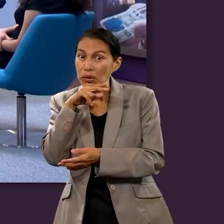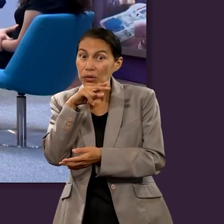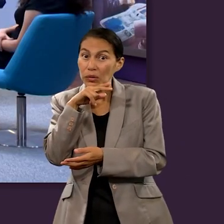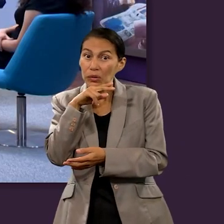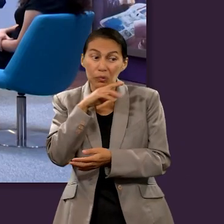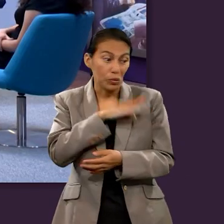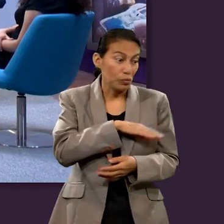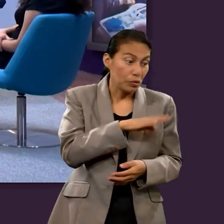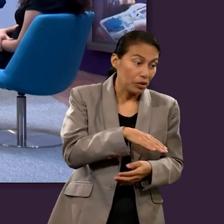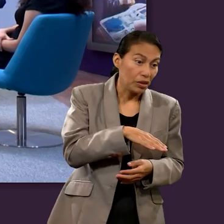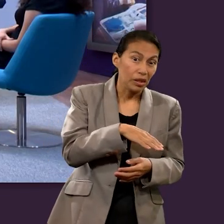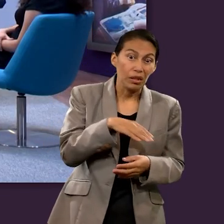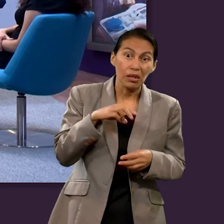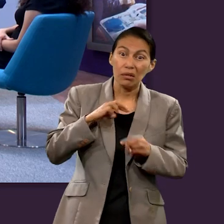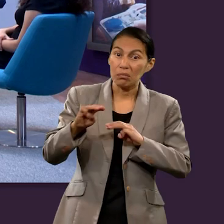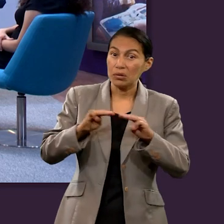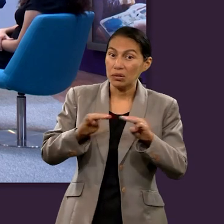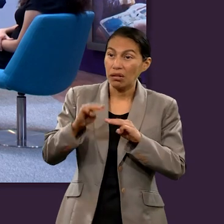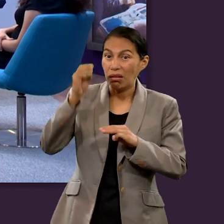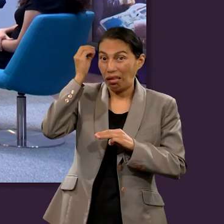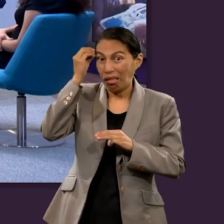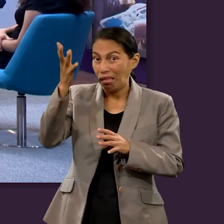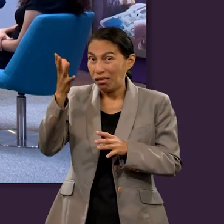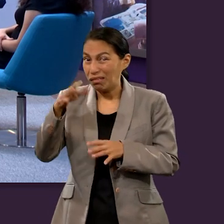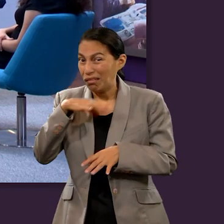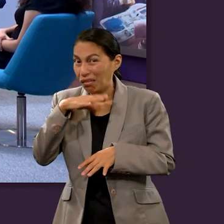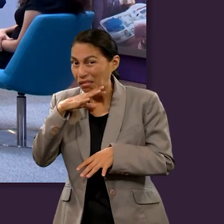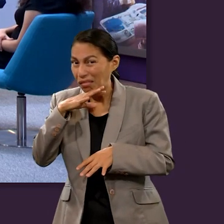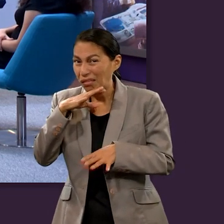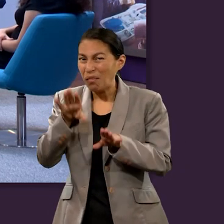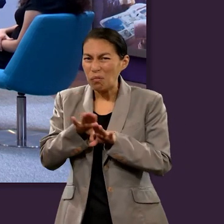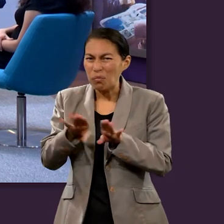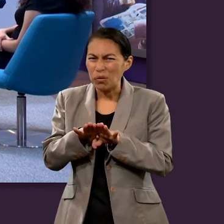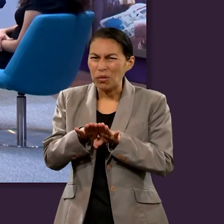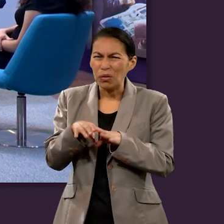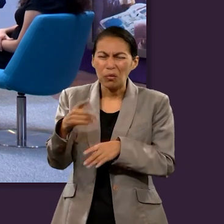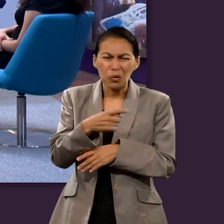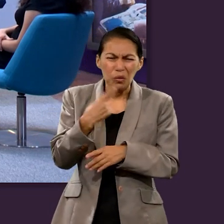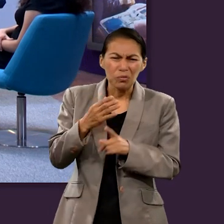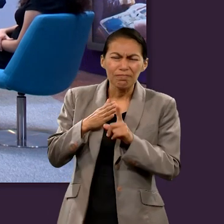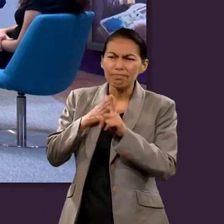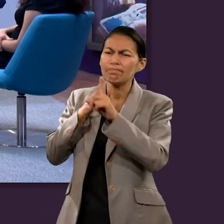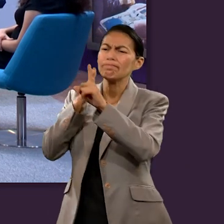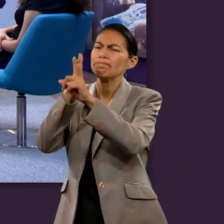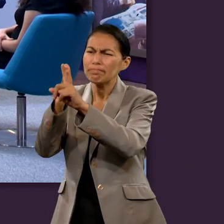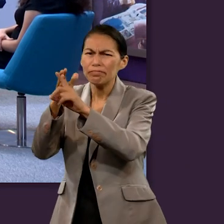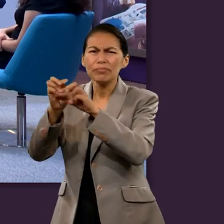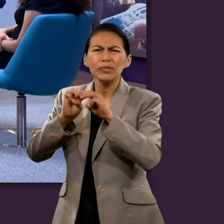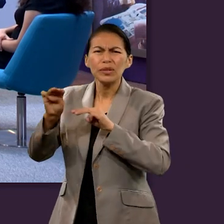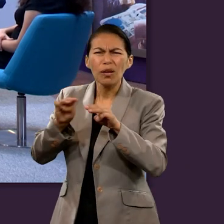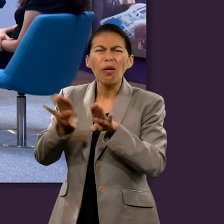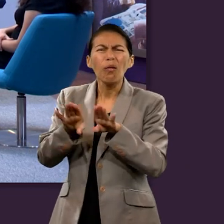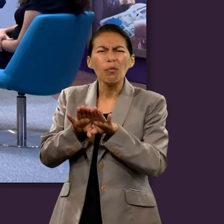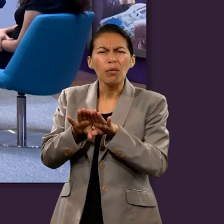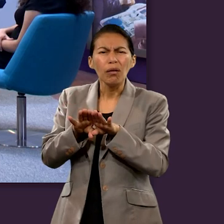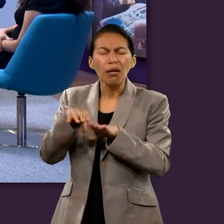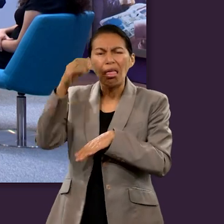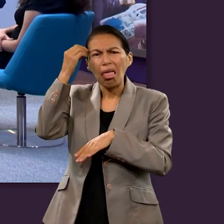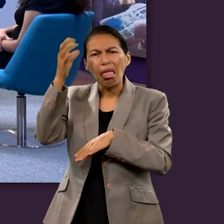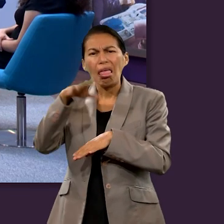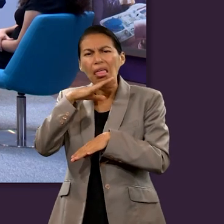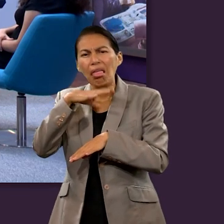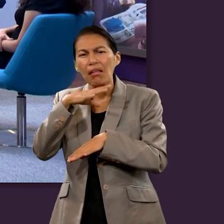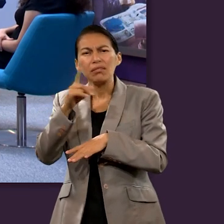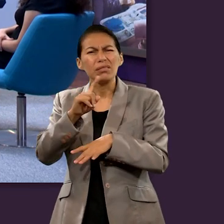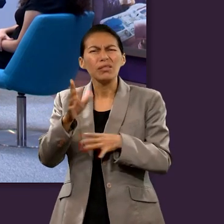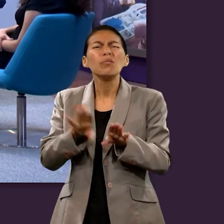preocupados por perder la vida que olvidamos nuestra misión como podremos mantener la misión con nosotros